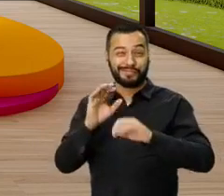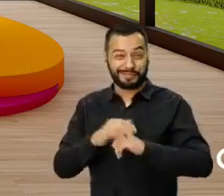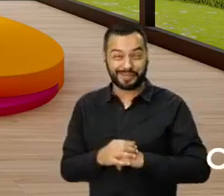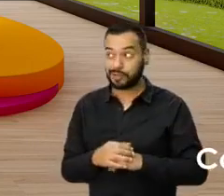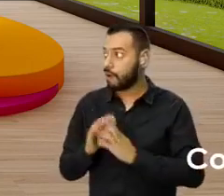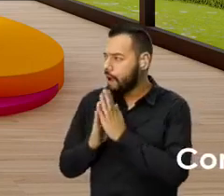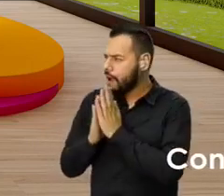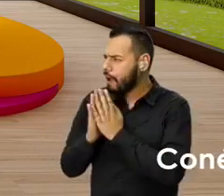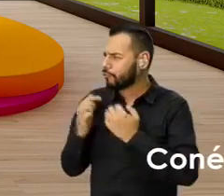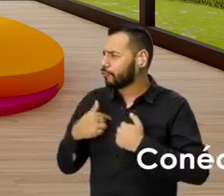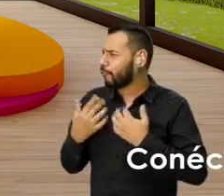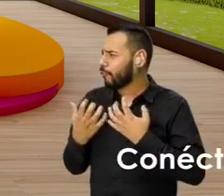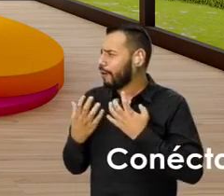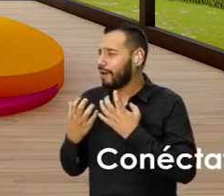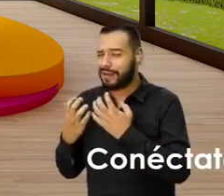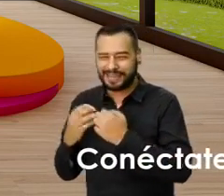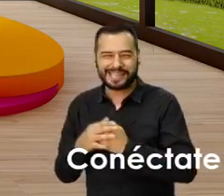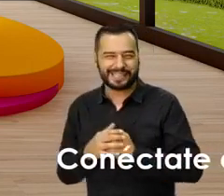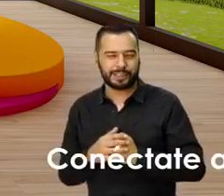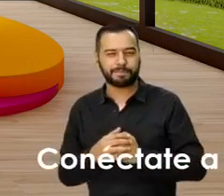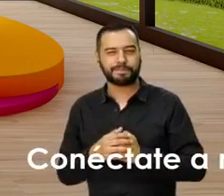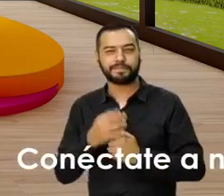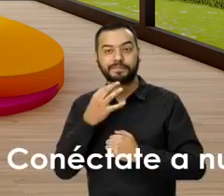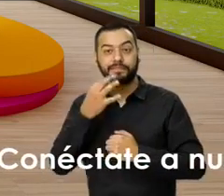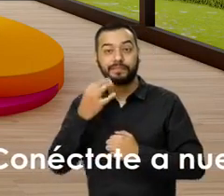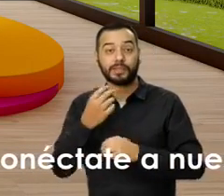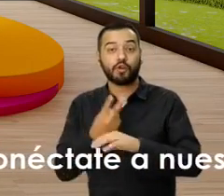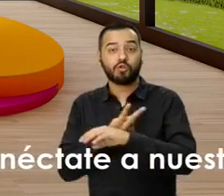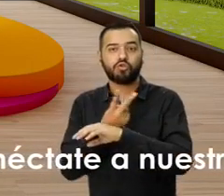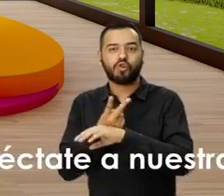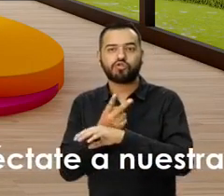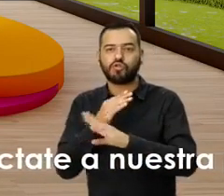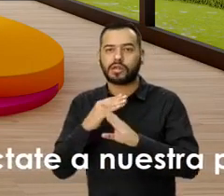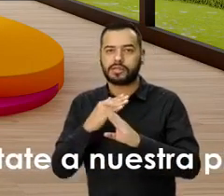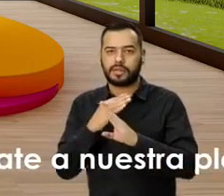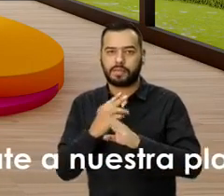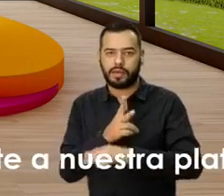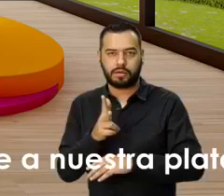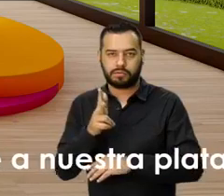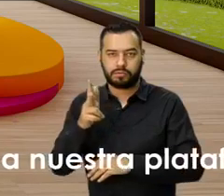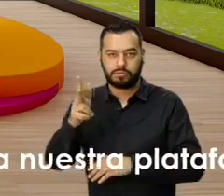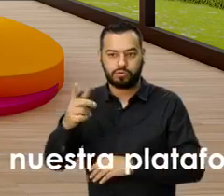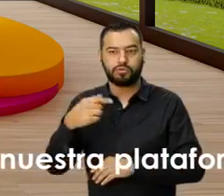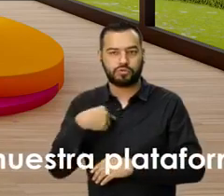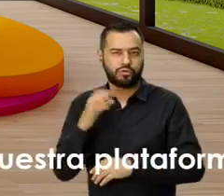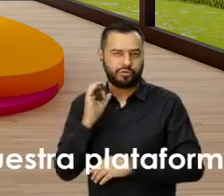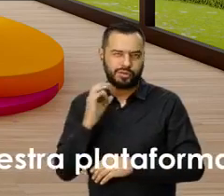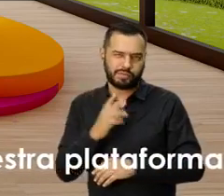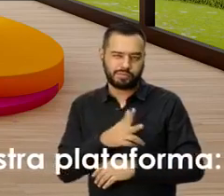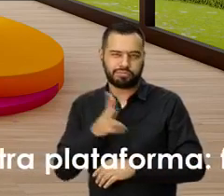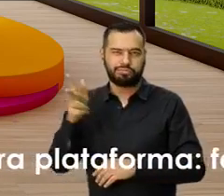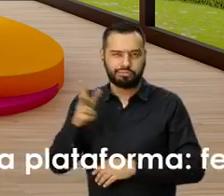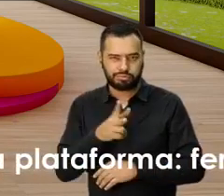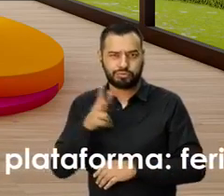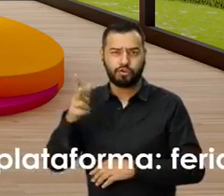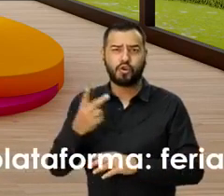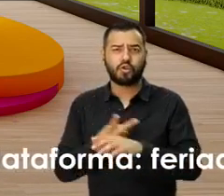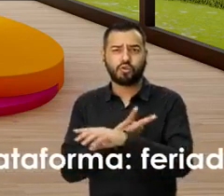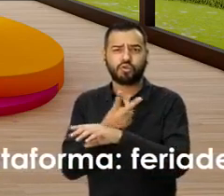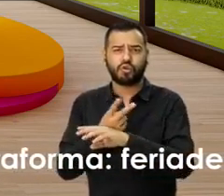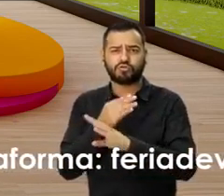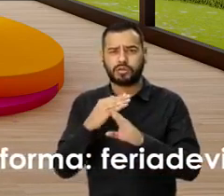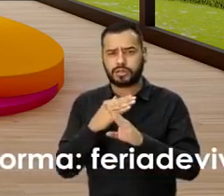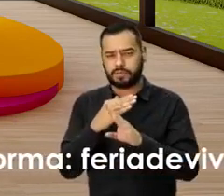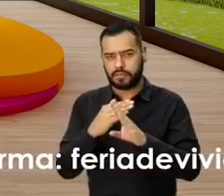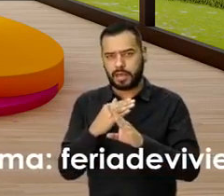tienes muy antojados, claro, vamos allá, sí, y a solo dos horas y media, te digo porque yo viajo seguido y dos horas y media